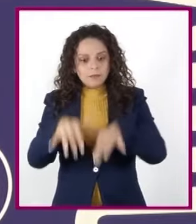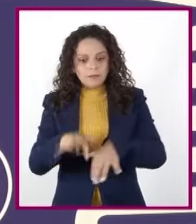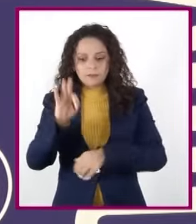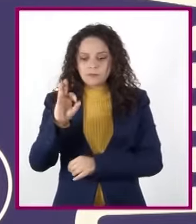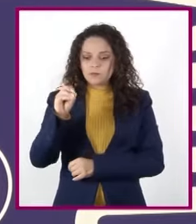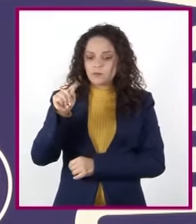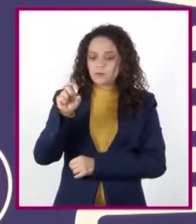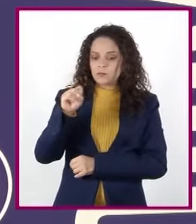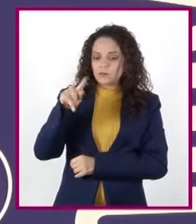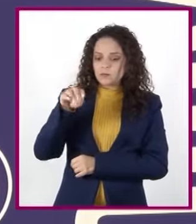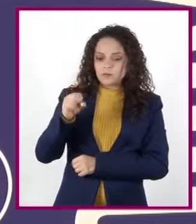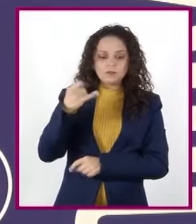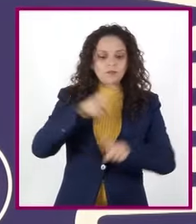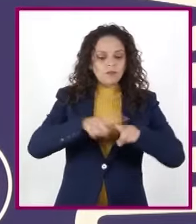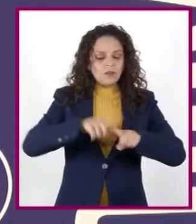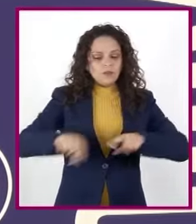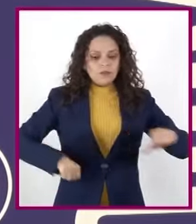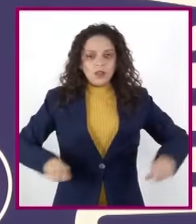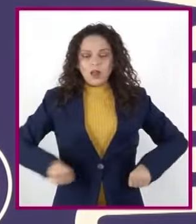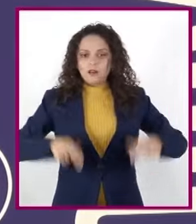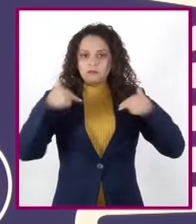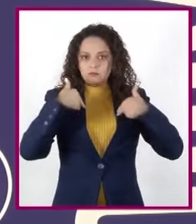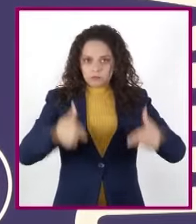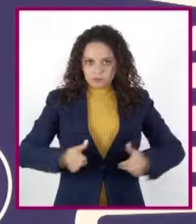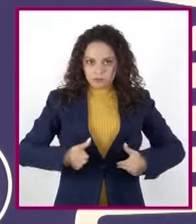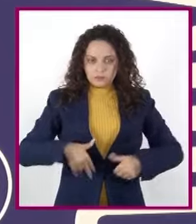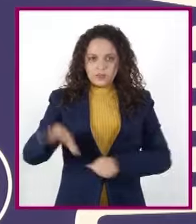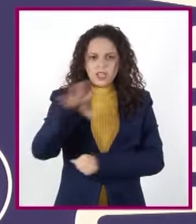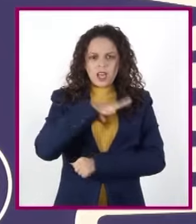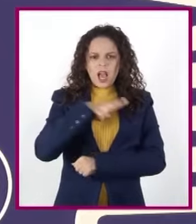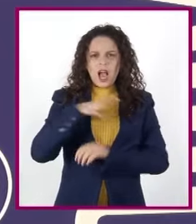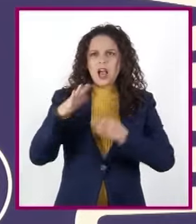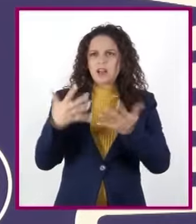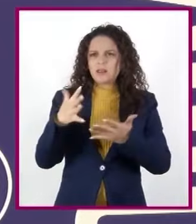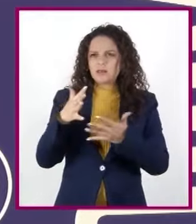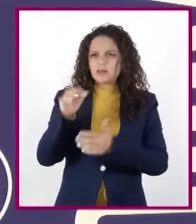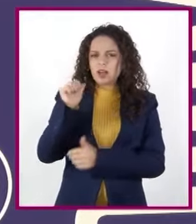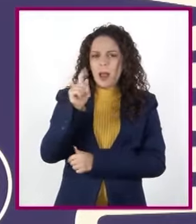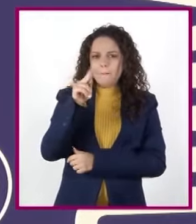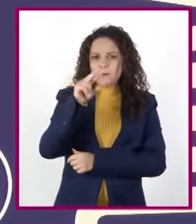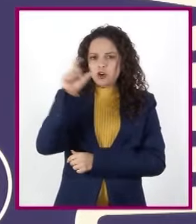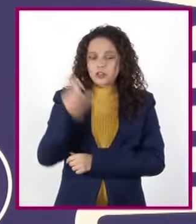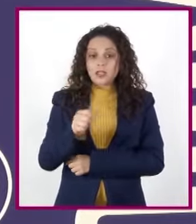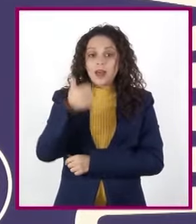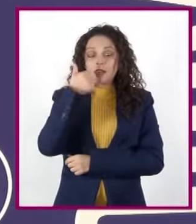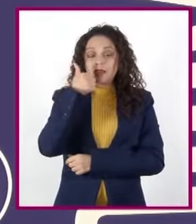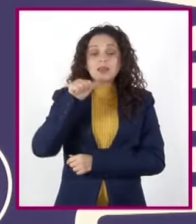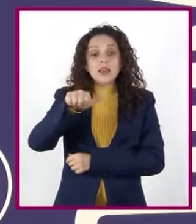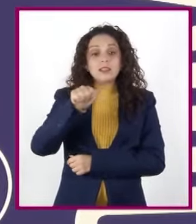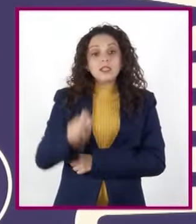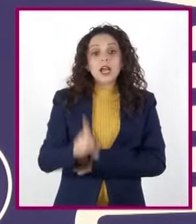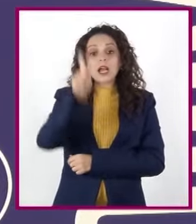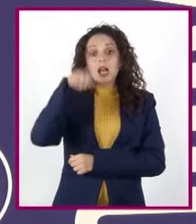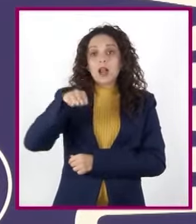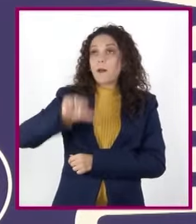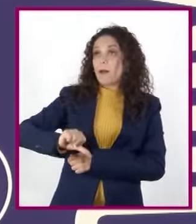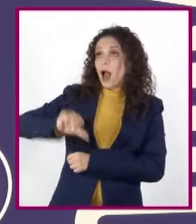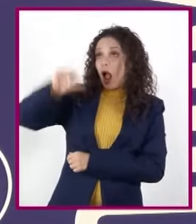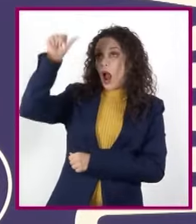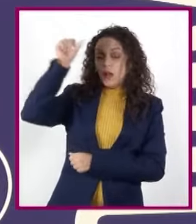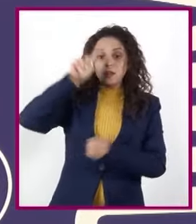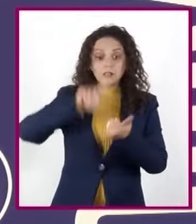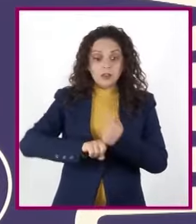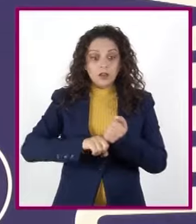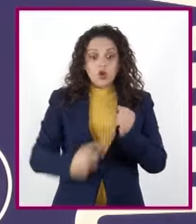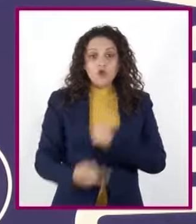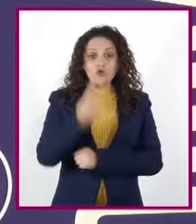Se extiende desde la superficie hasta aproximadamente los 16 kilómetros de altura, lo que equivale a dos